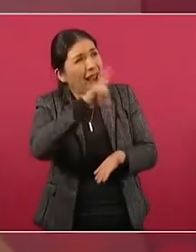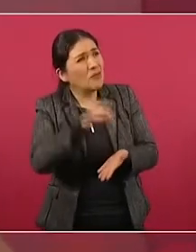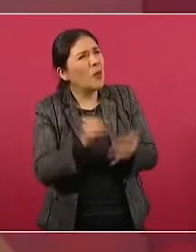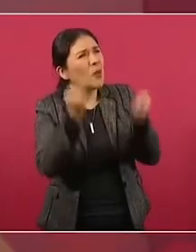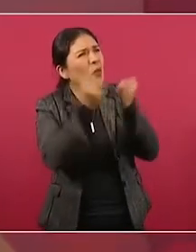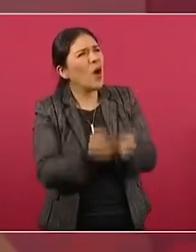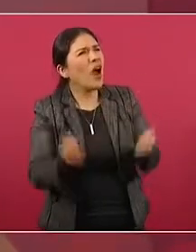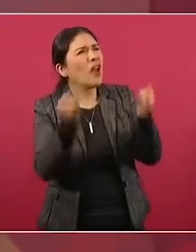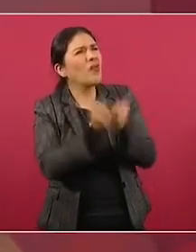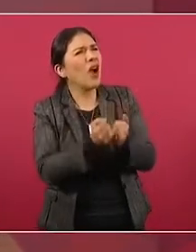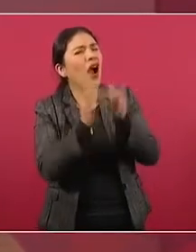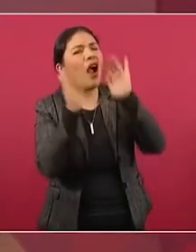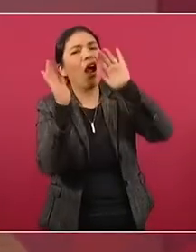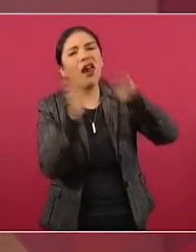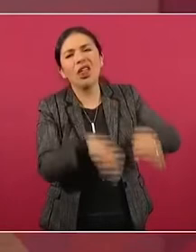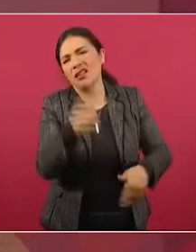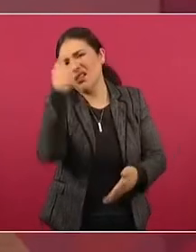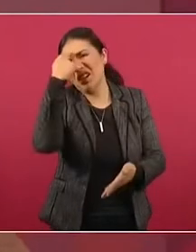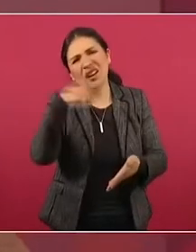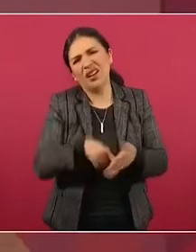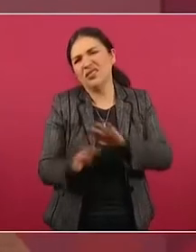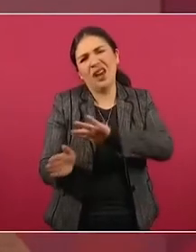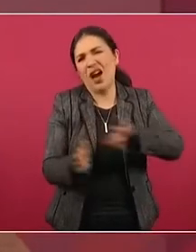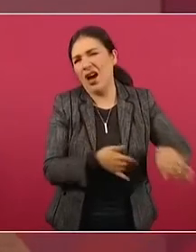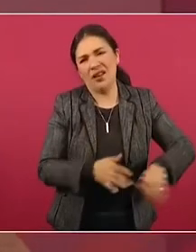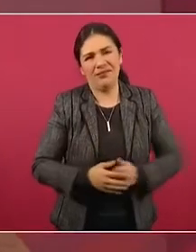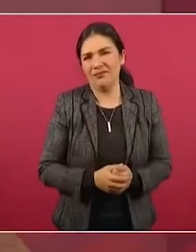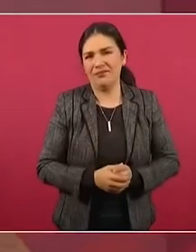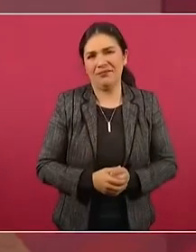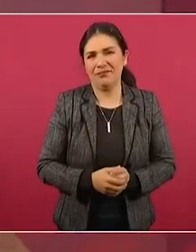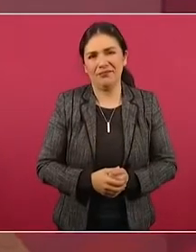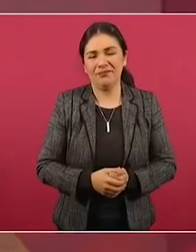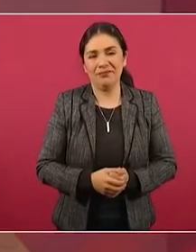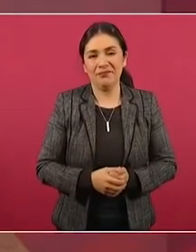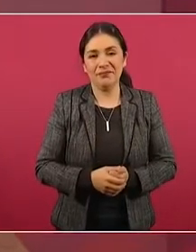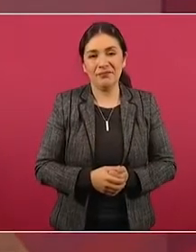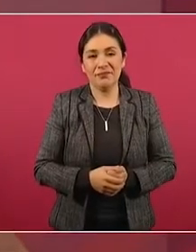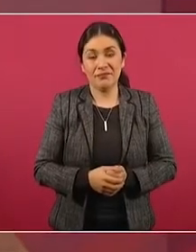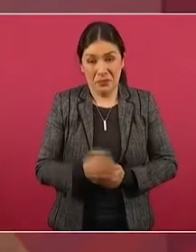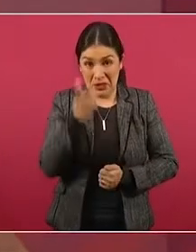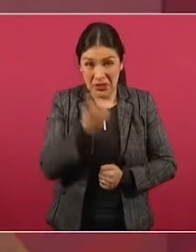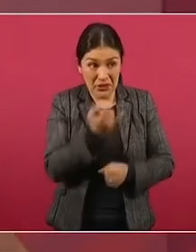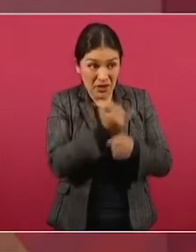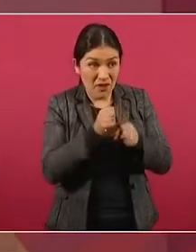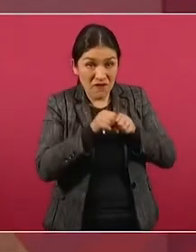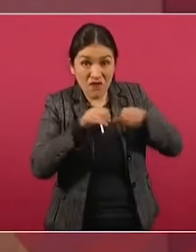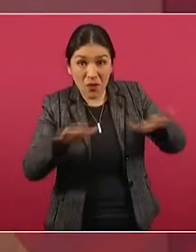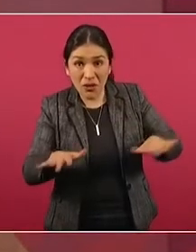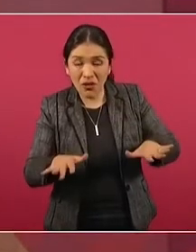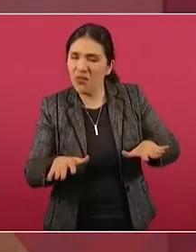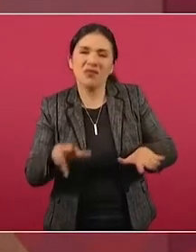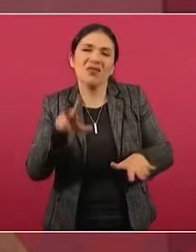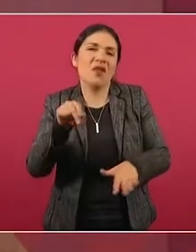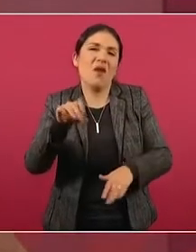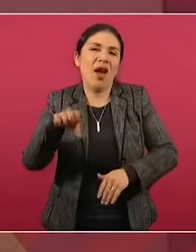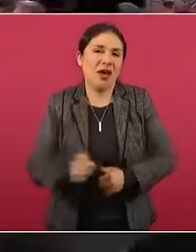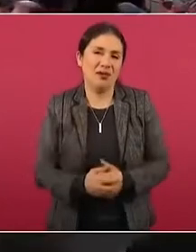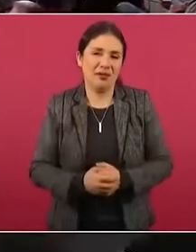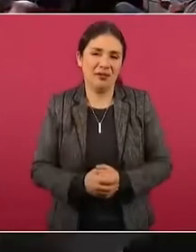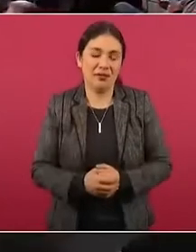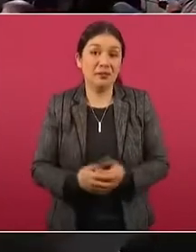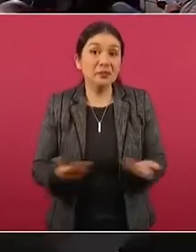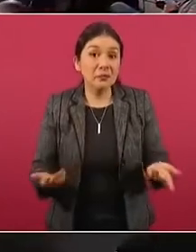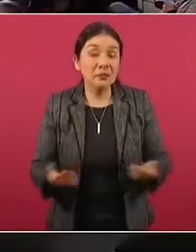Eso sí es propaganda, no es información, pero